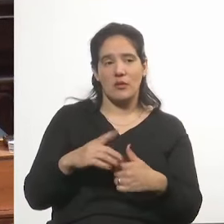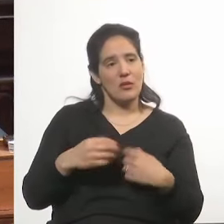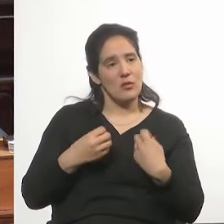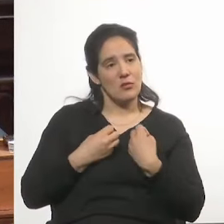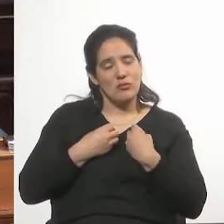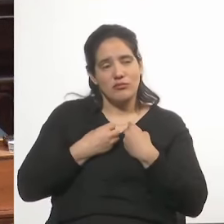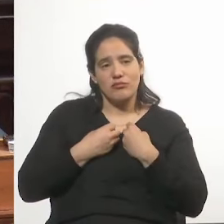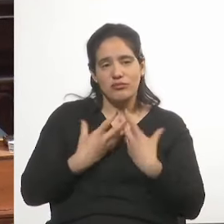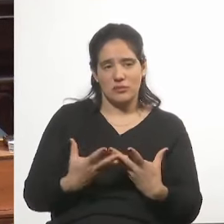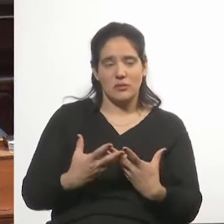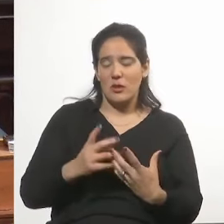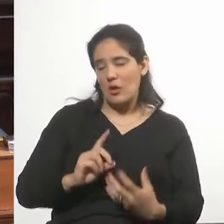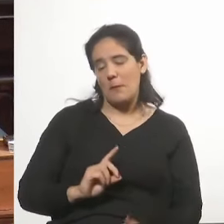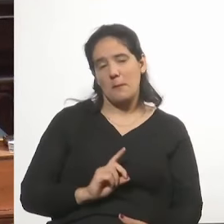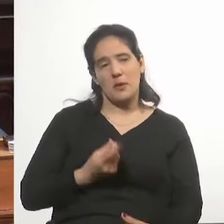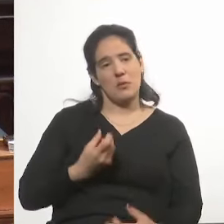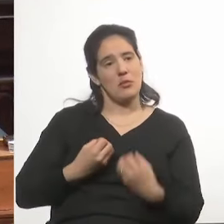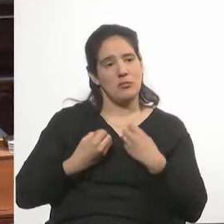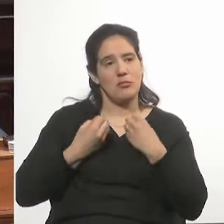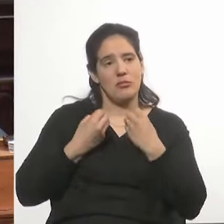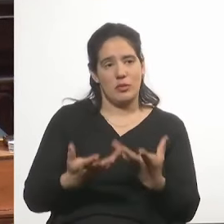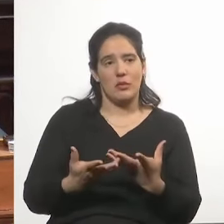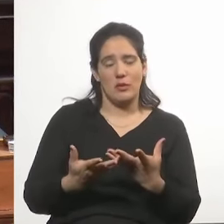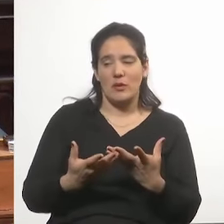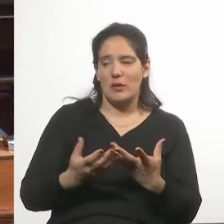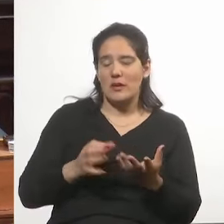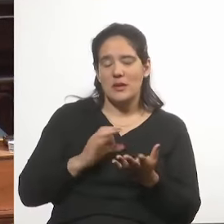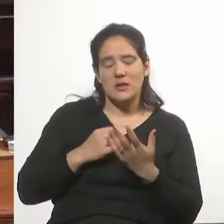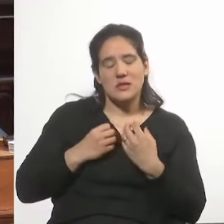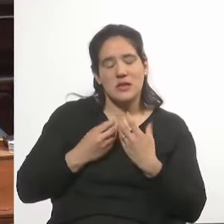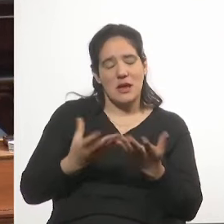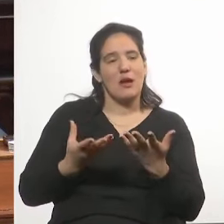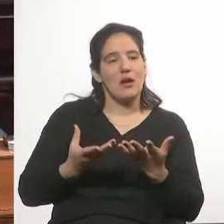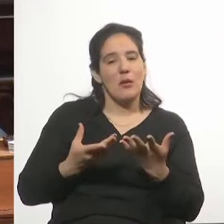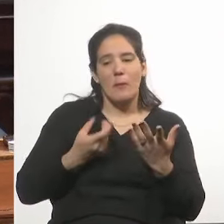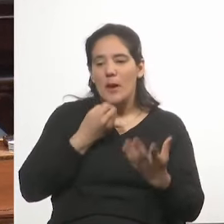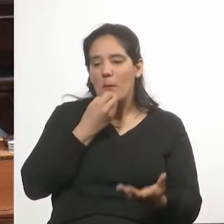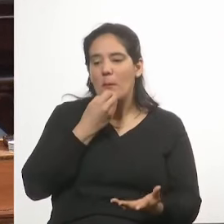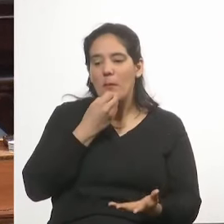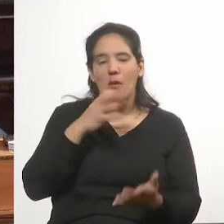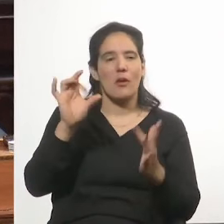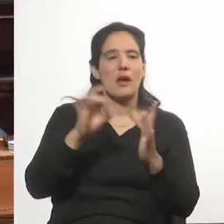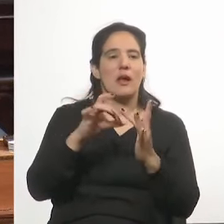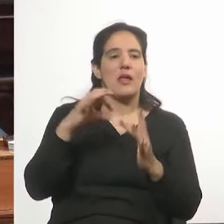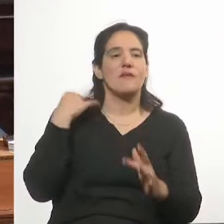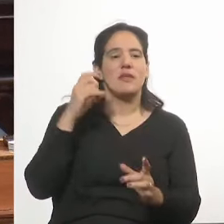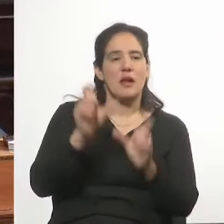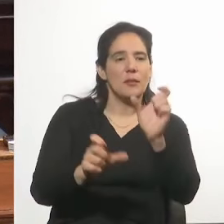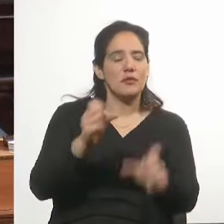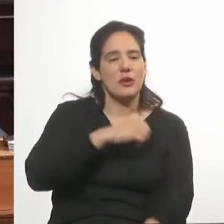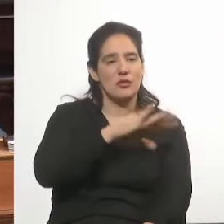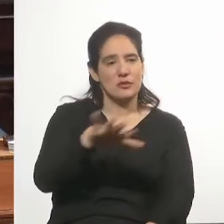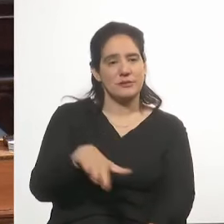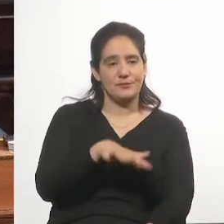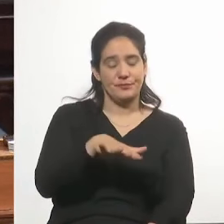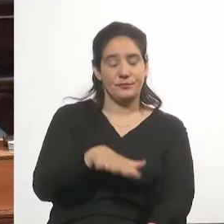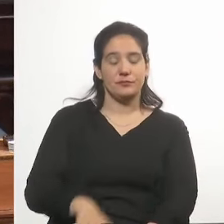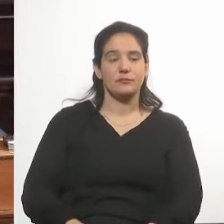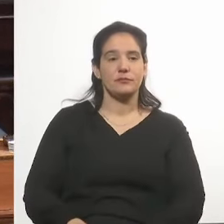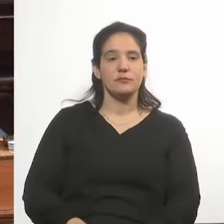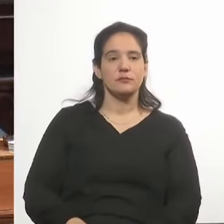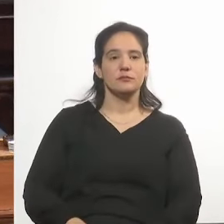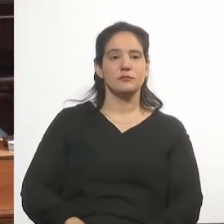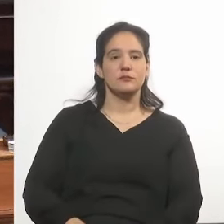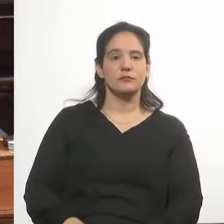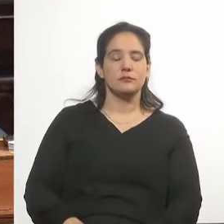ellos son los primeros en ponerse al servicio para tratar de mejorarle la calidad de vida a esa gente. Yo creo que